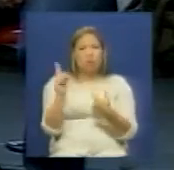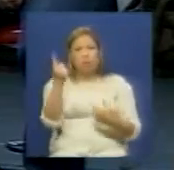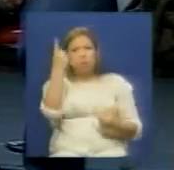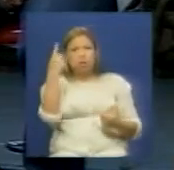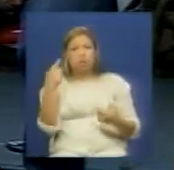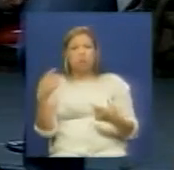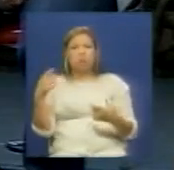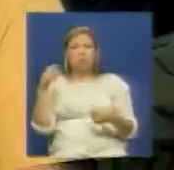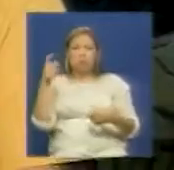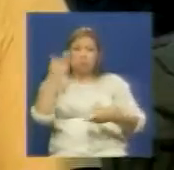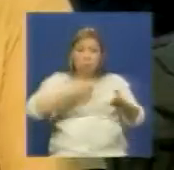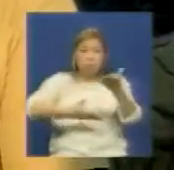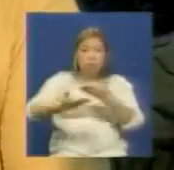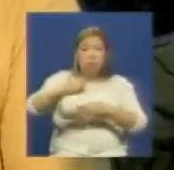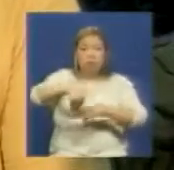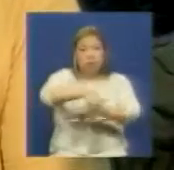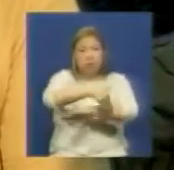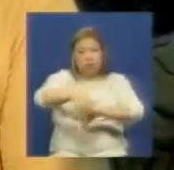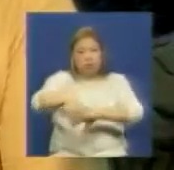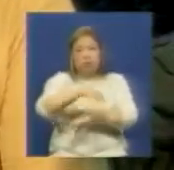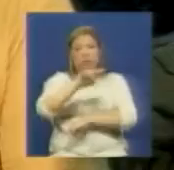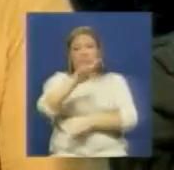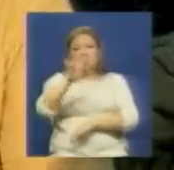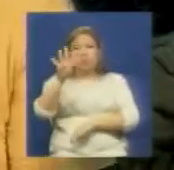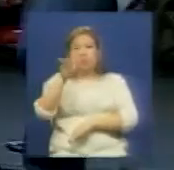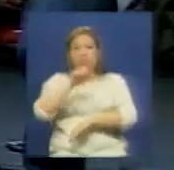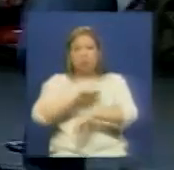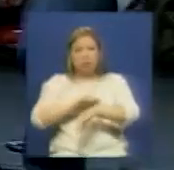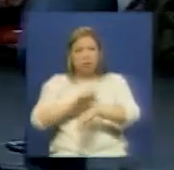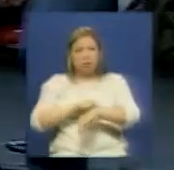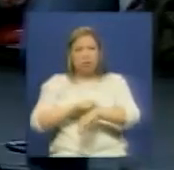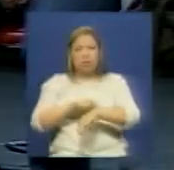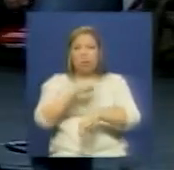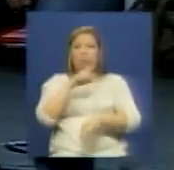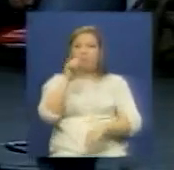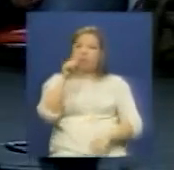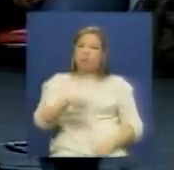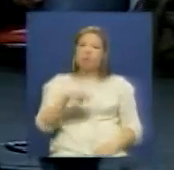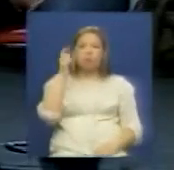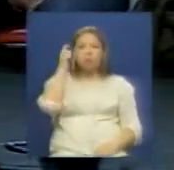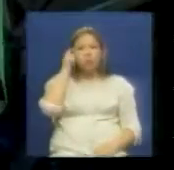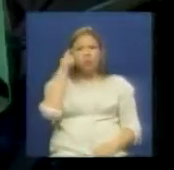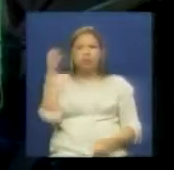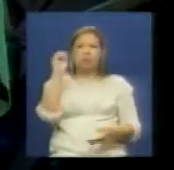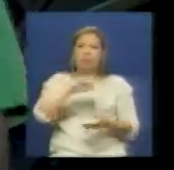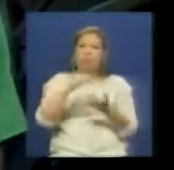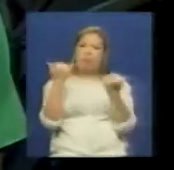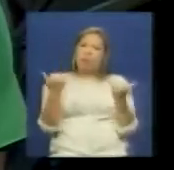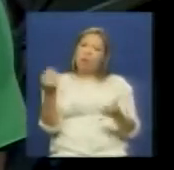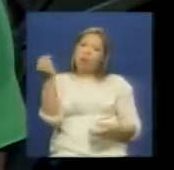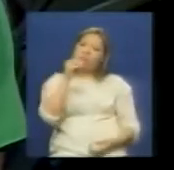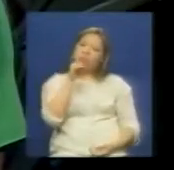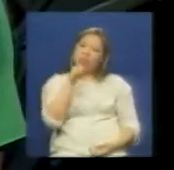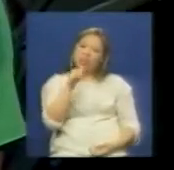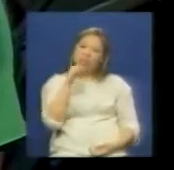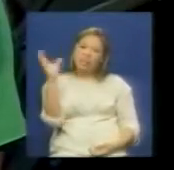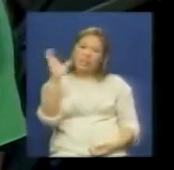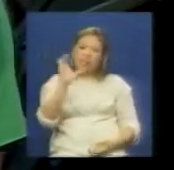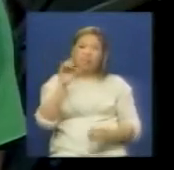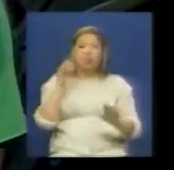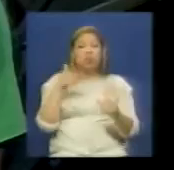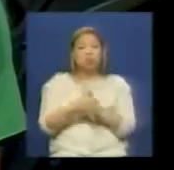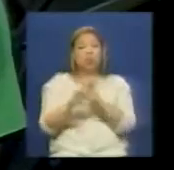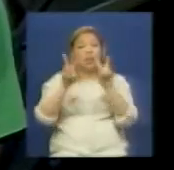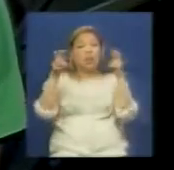popular tenemos que estar en la calle a las 24 horas del día en sesión permanente por supuesto que sí venimos ya con más de Caracas en directo acerca de este